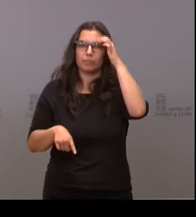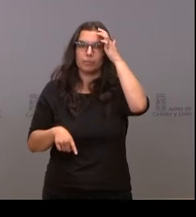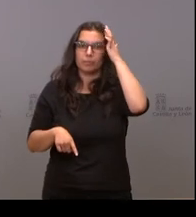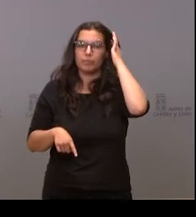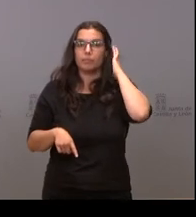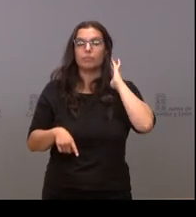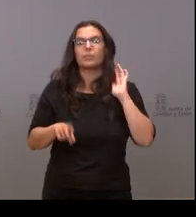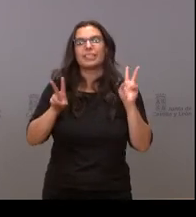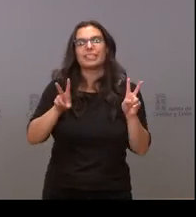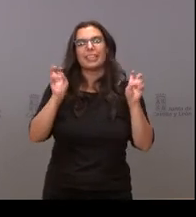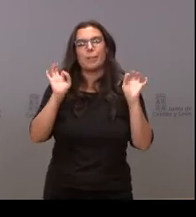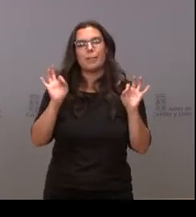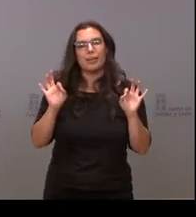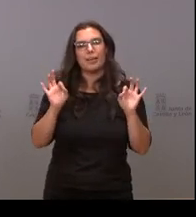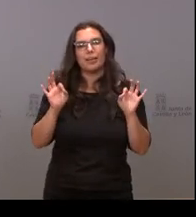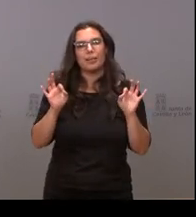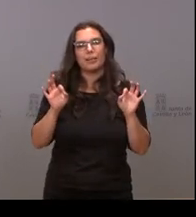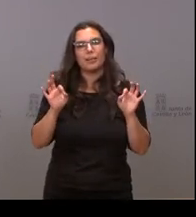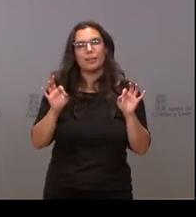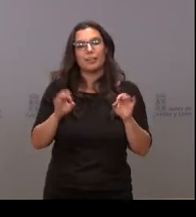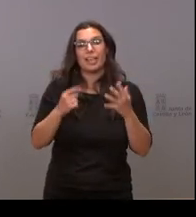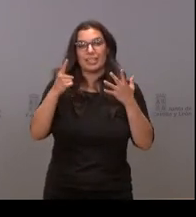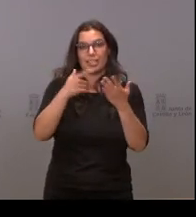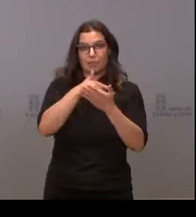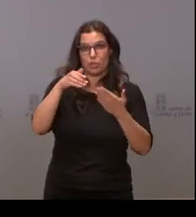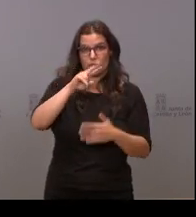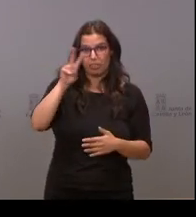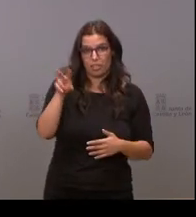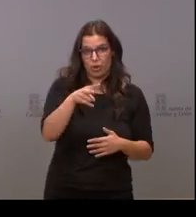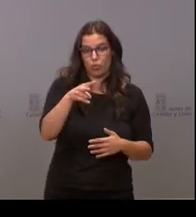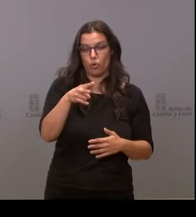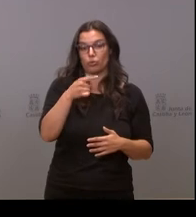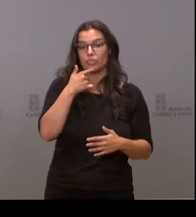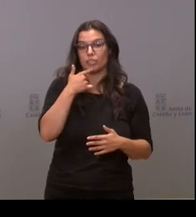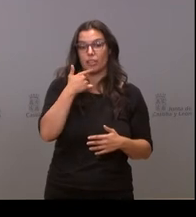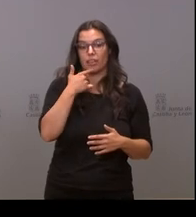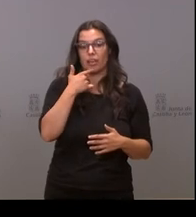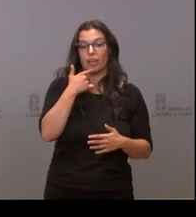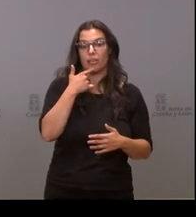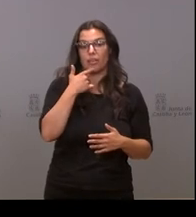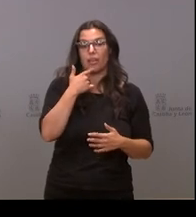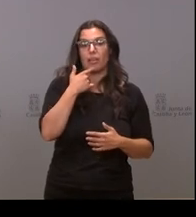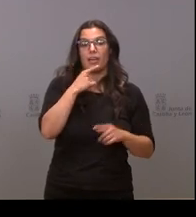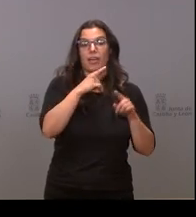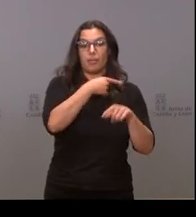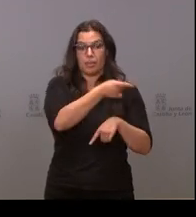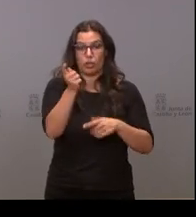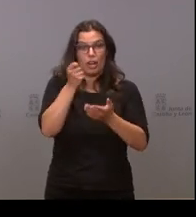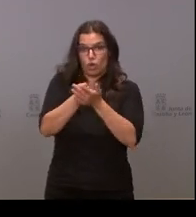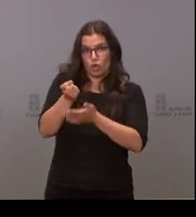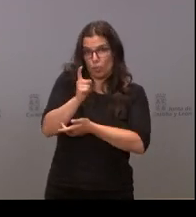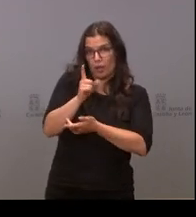por una cuestión. Los seis millones de euros que deja de pagar la gente por estos